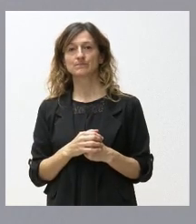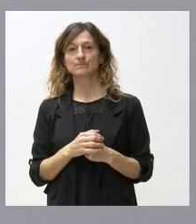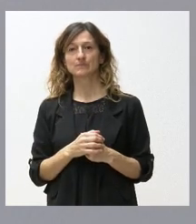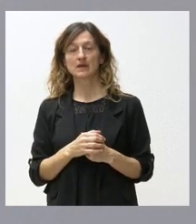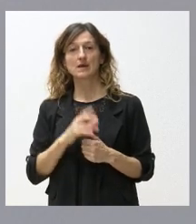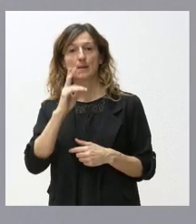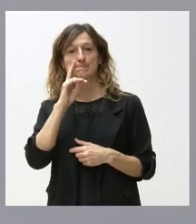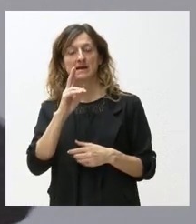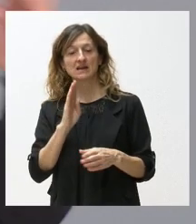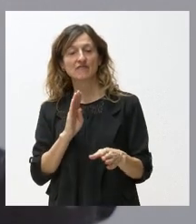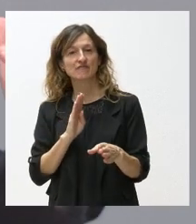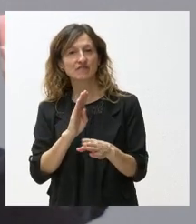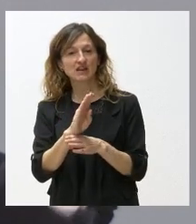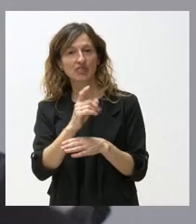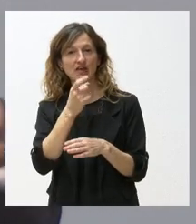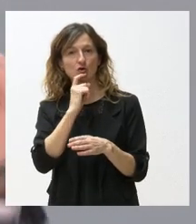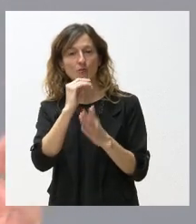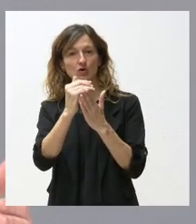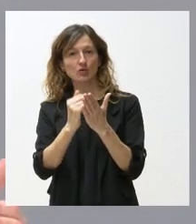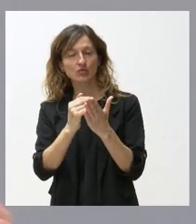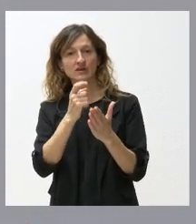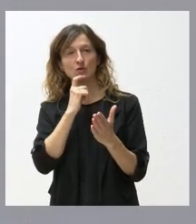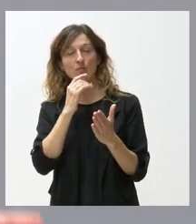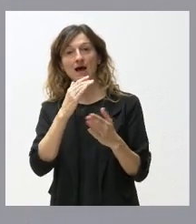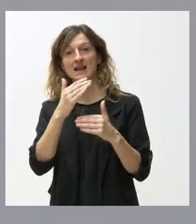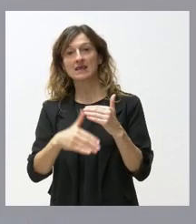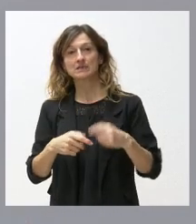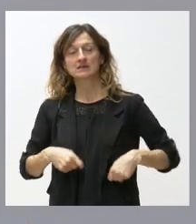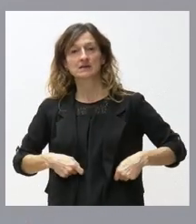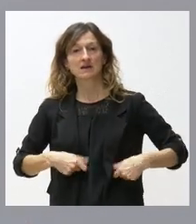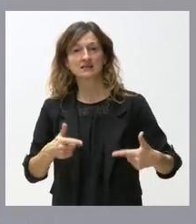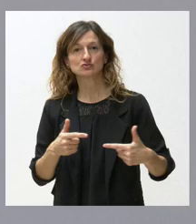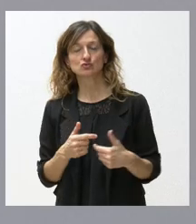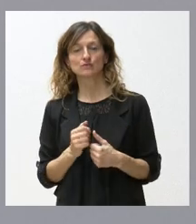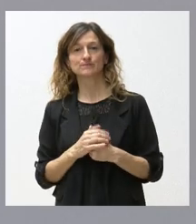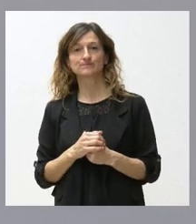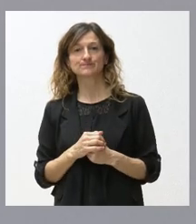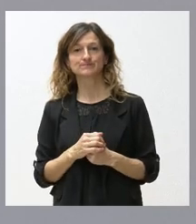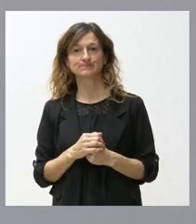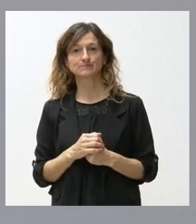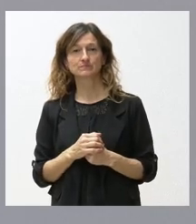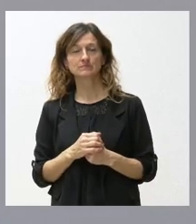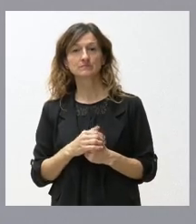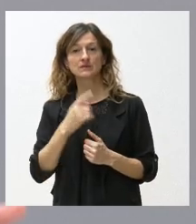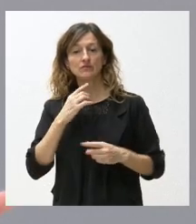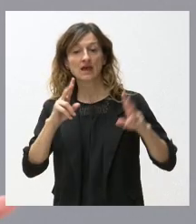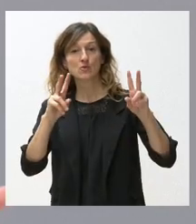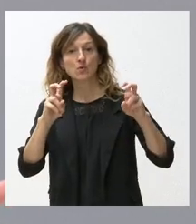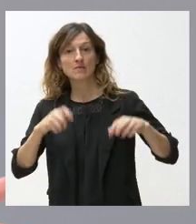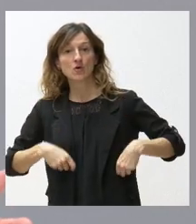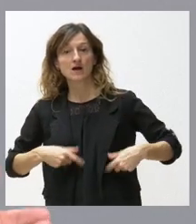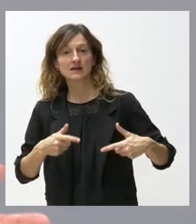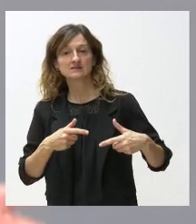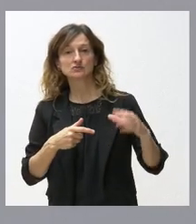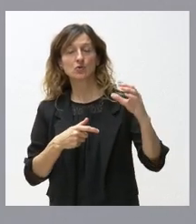financia y qué hay que reducir, porque, lógicamente, lo que tenemos ahora es un límite de gasto, una cifra máxima de gasto y, por tanto, introducir nuevos gastos supone reducir partidas